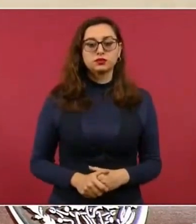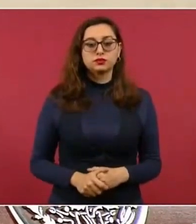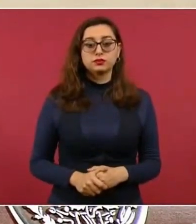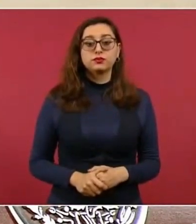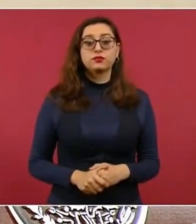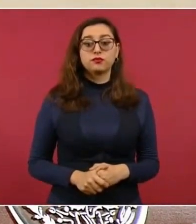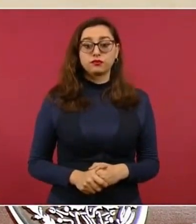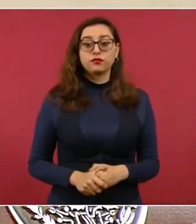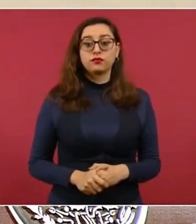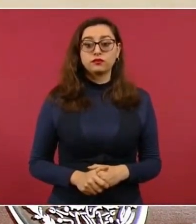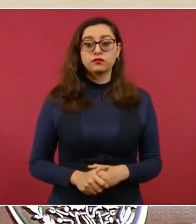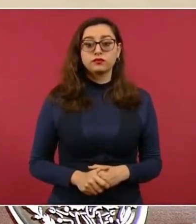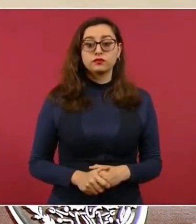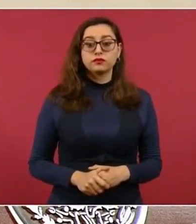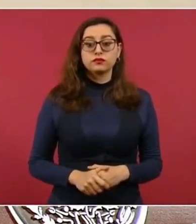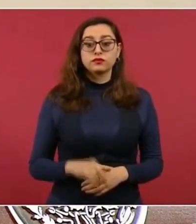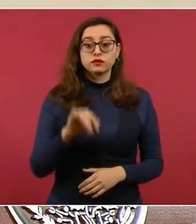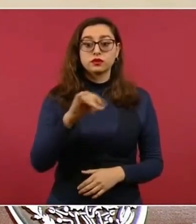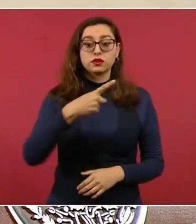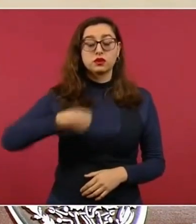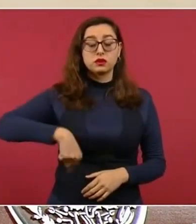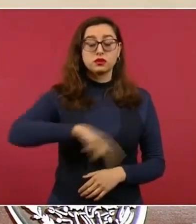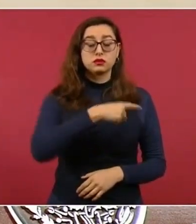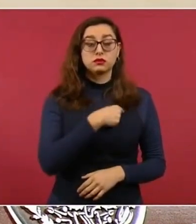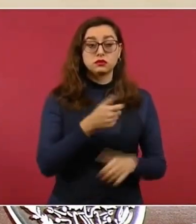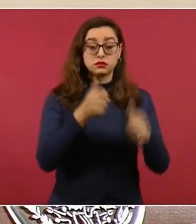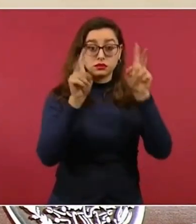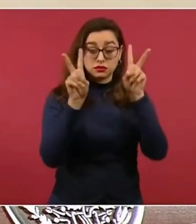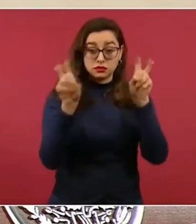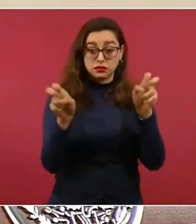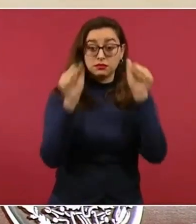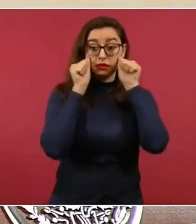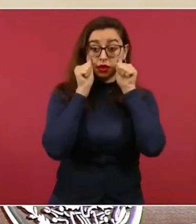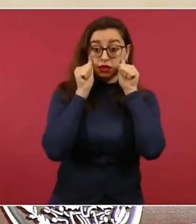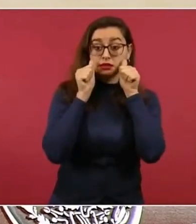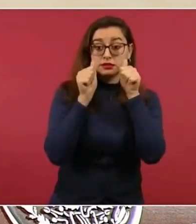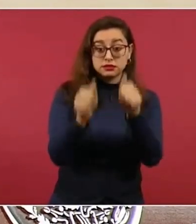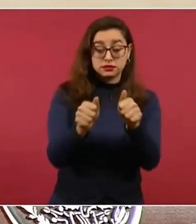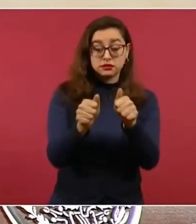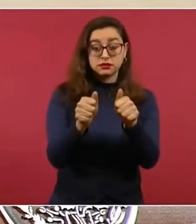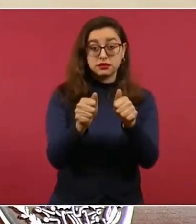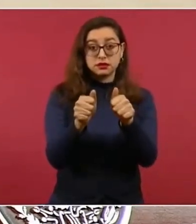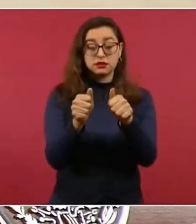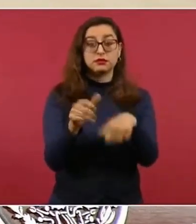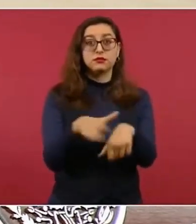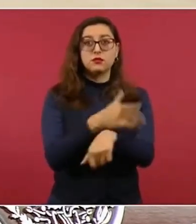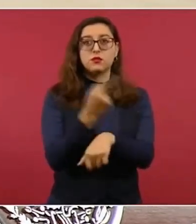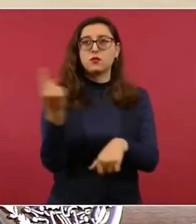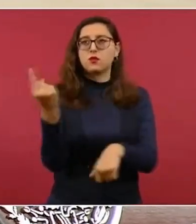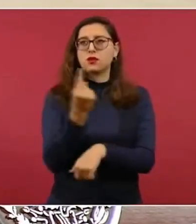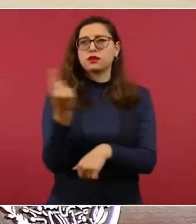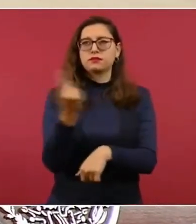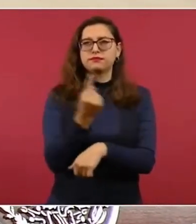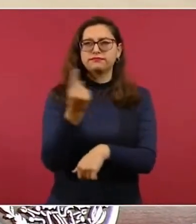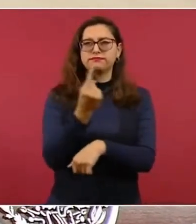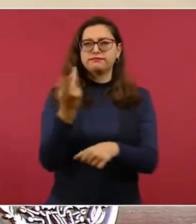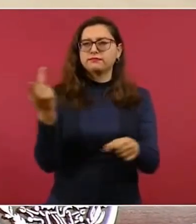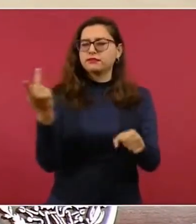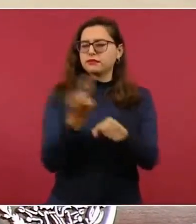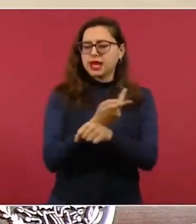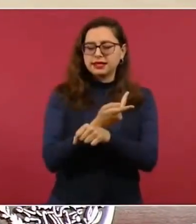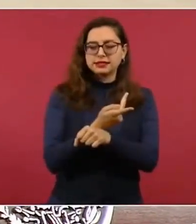atendiendo, porque hay como un